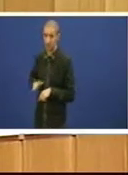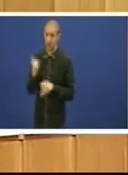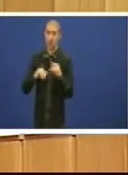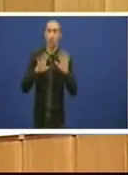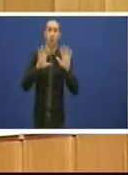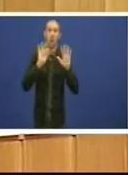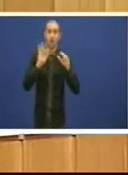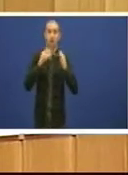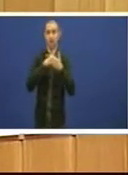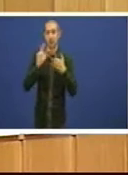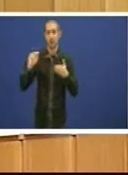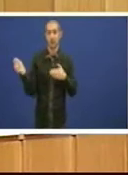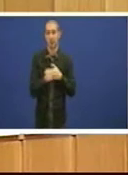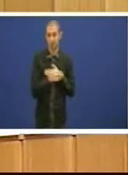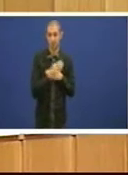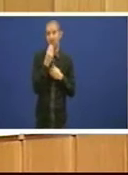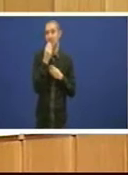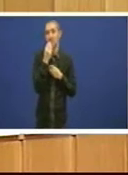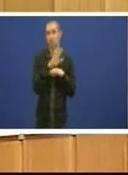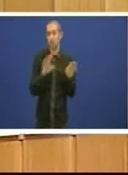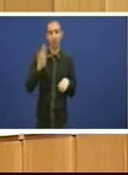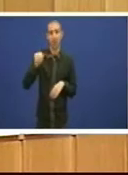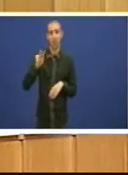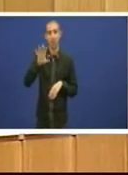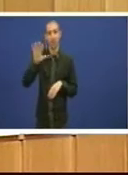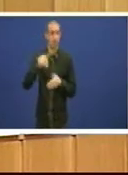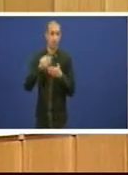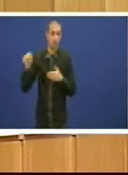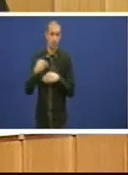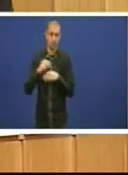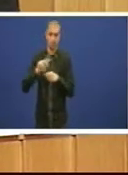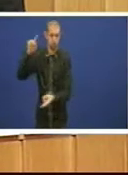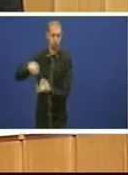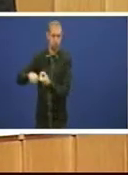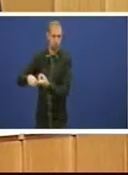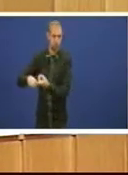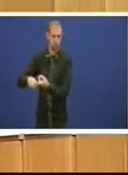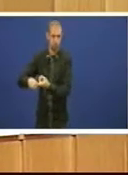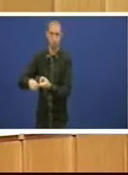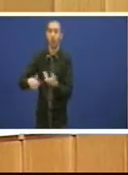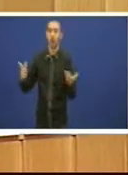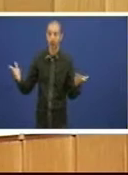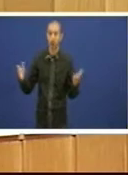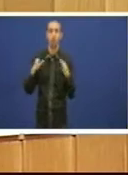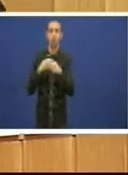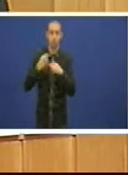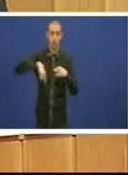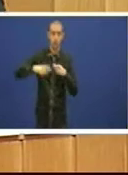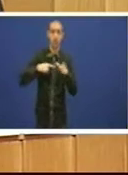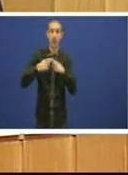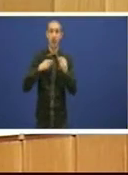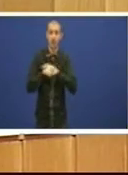millóns de euros, haberá, no millor dos casos, 25. E claro, o Bloque Nacionalista Galego durante todo este proceso